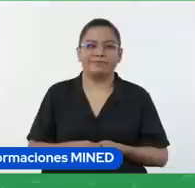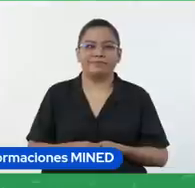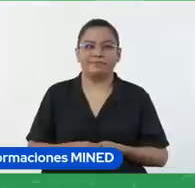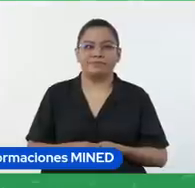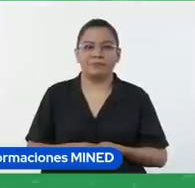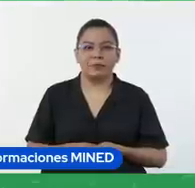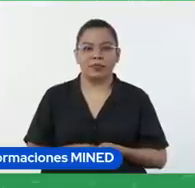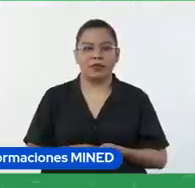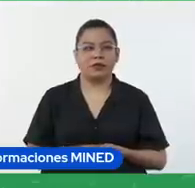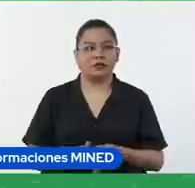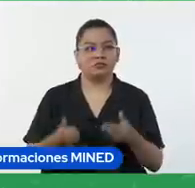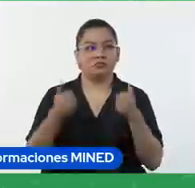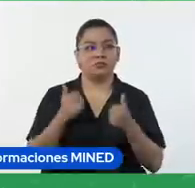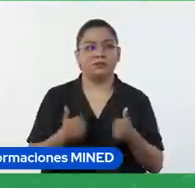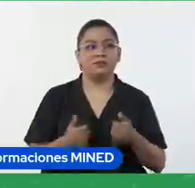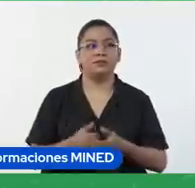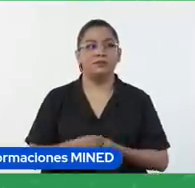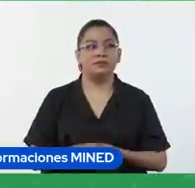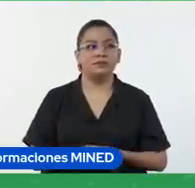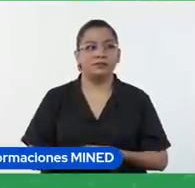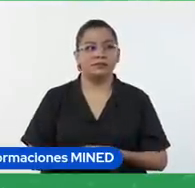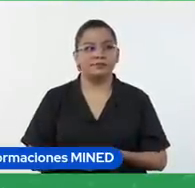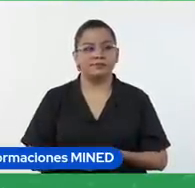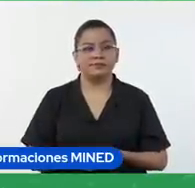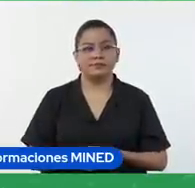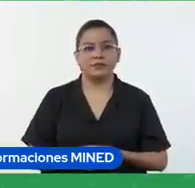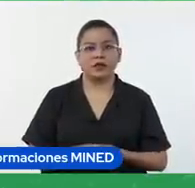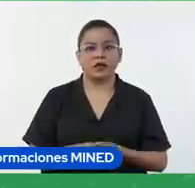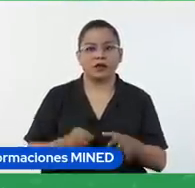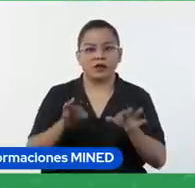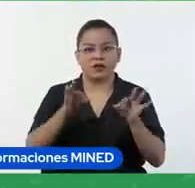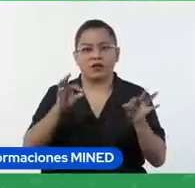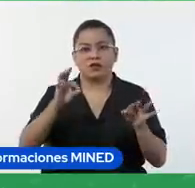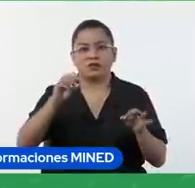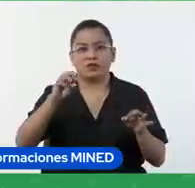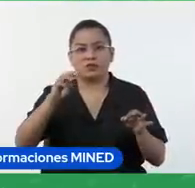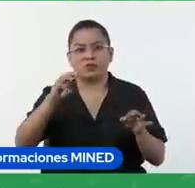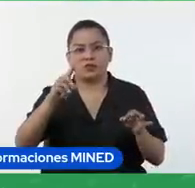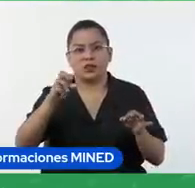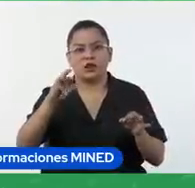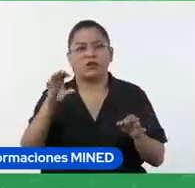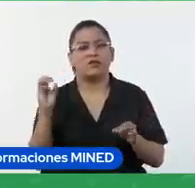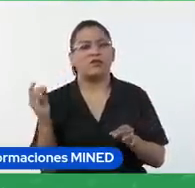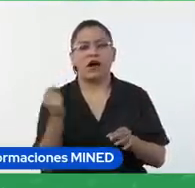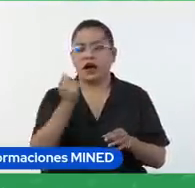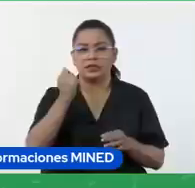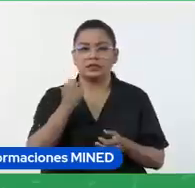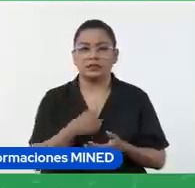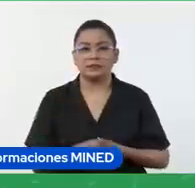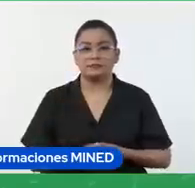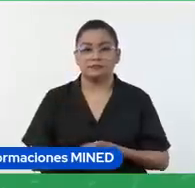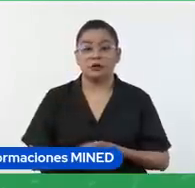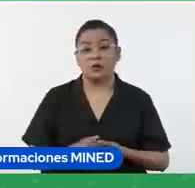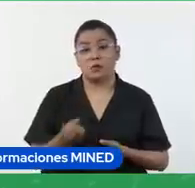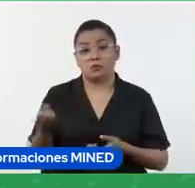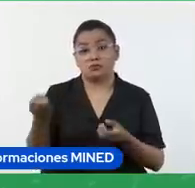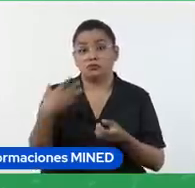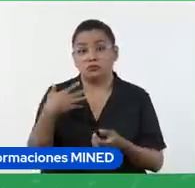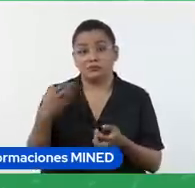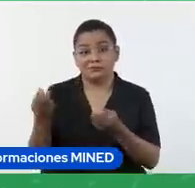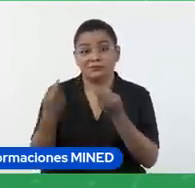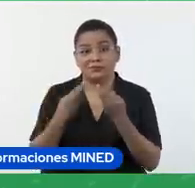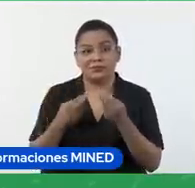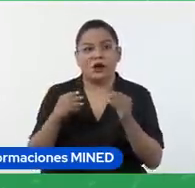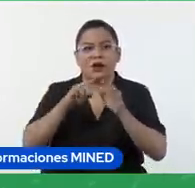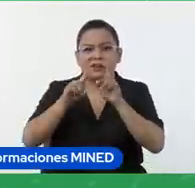súper bien dicen que formularios que es sencillo de utilizar o lo llaman cuestionario